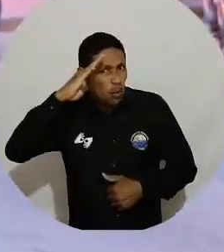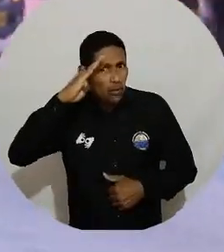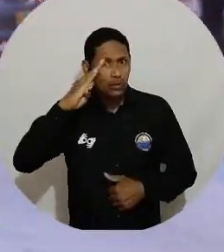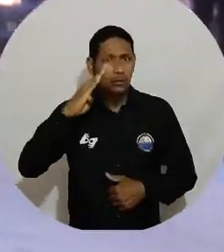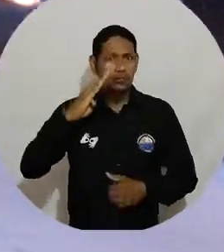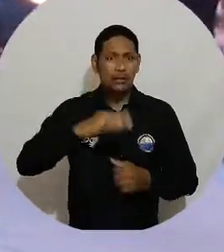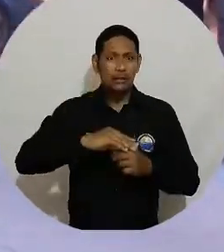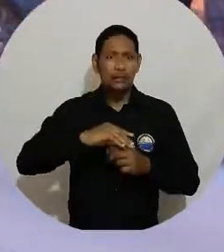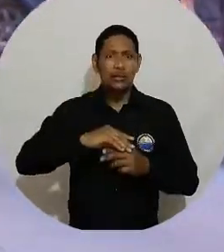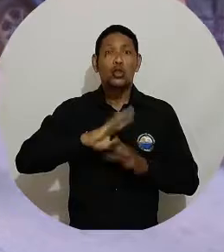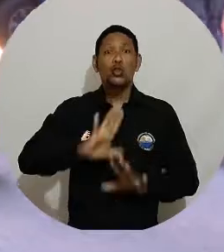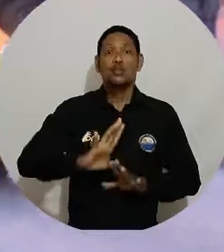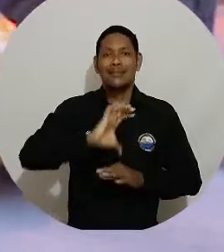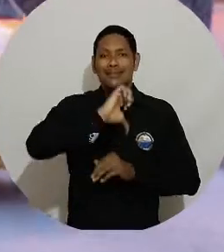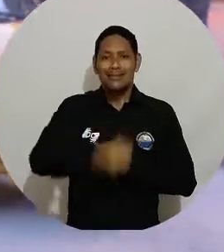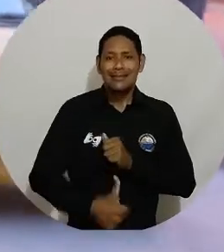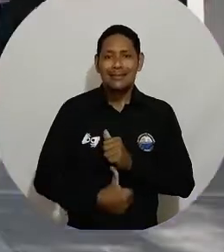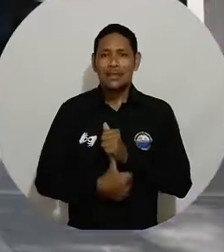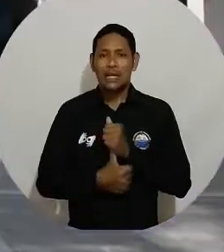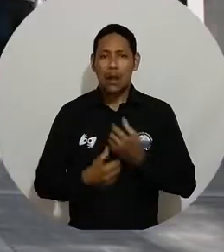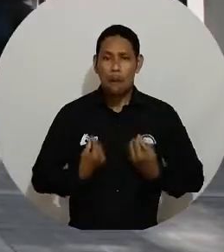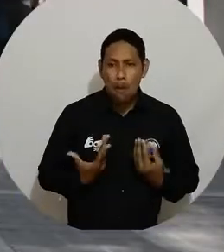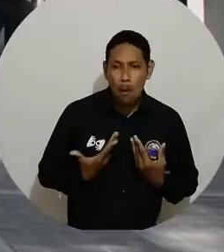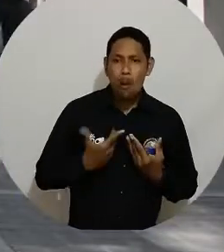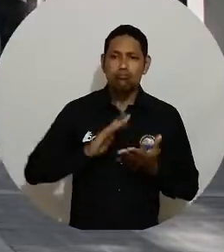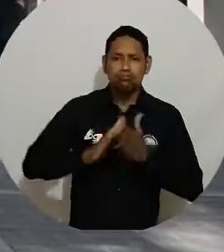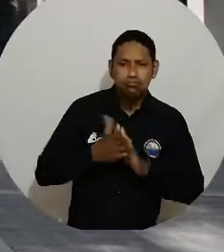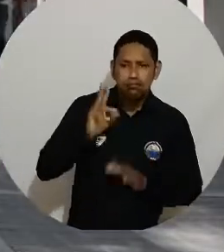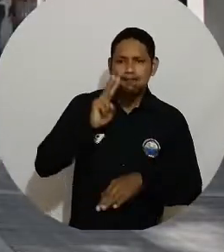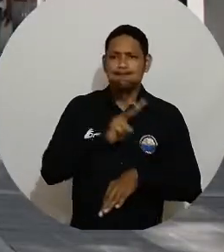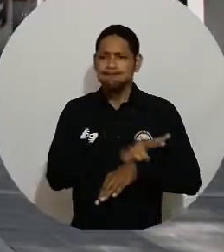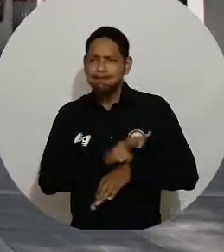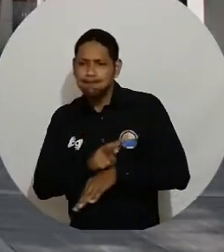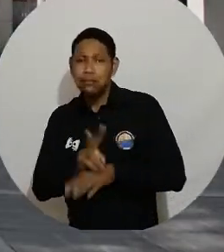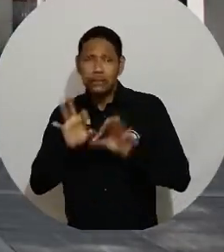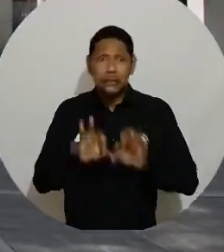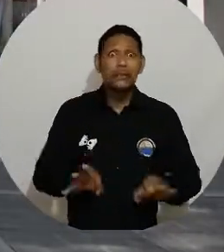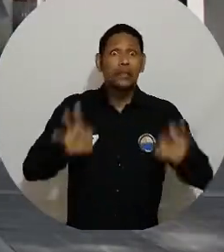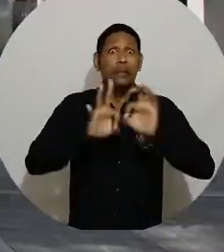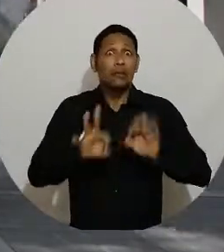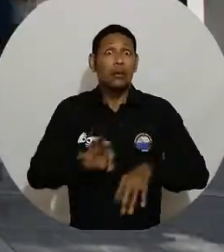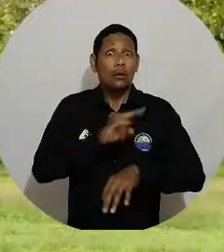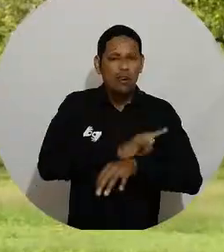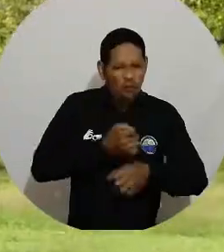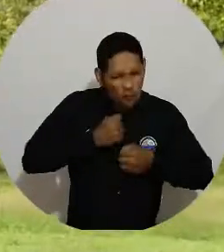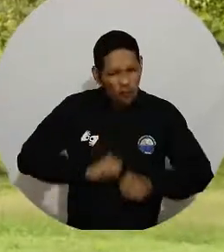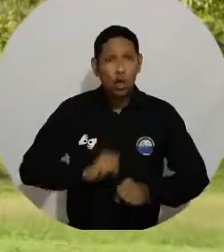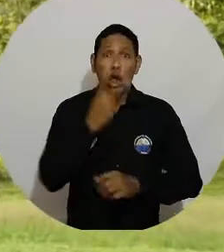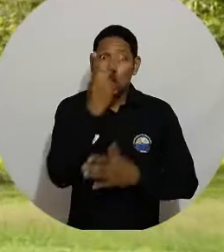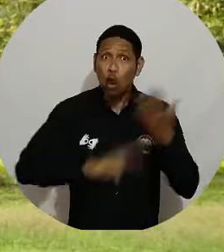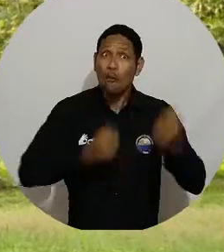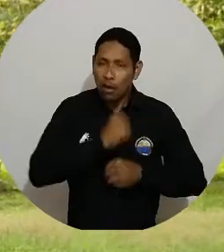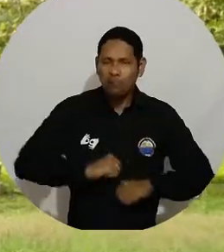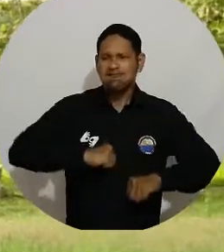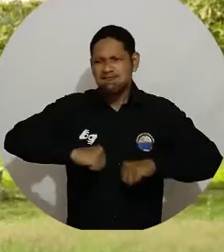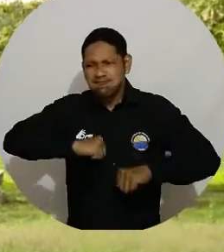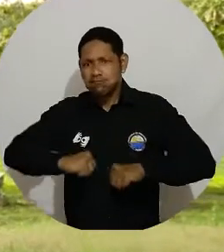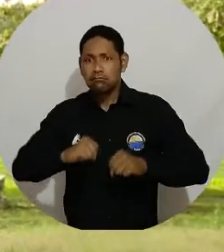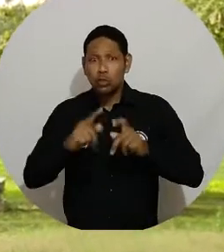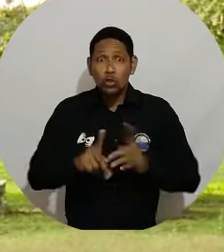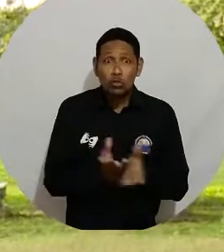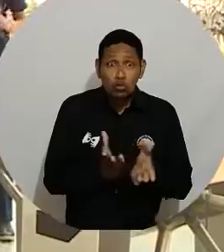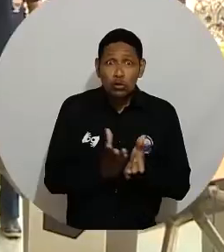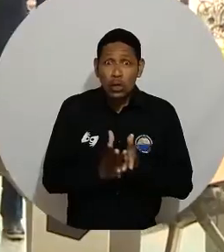la Secretaría de Convivencia y Ciudadanía quien debe aplicar un doble de esfuerzo para que ningún